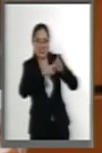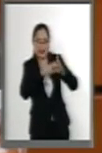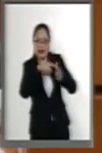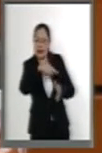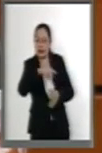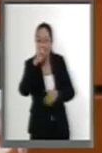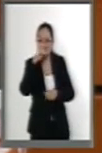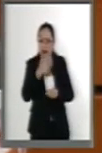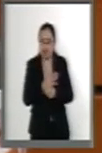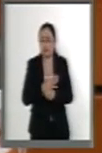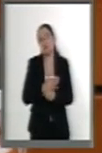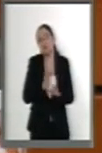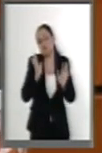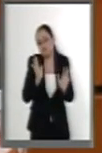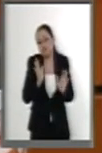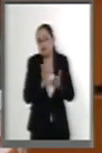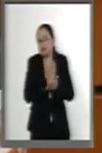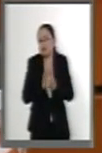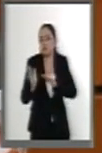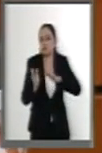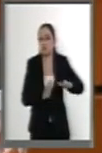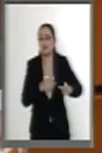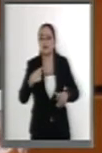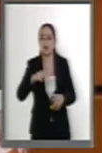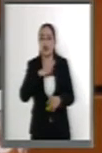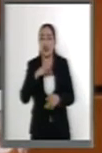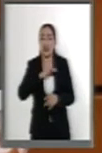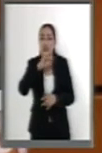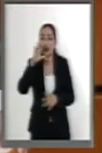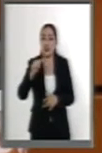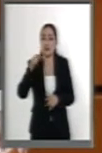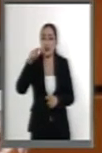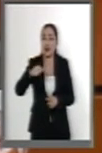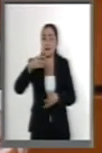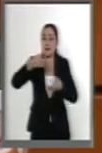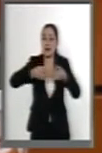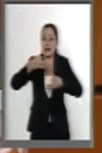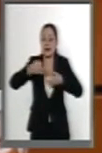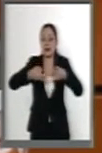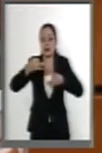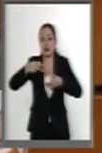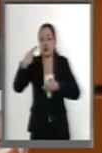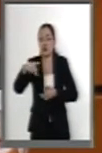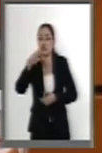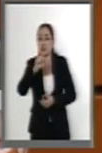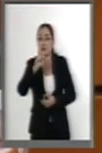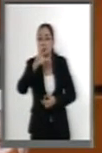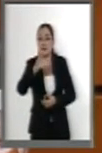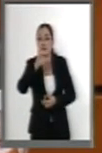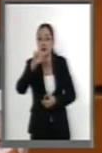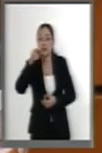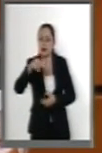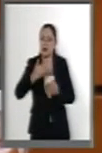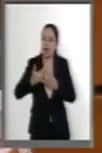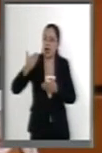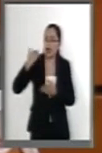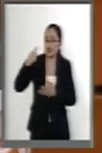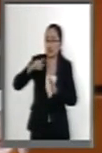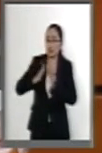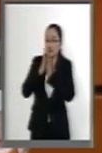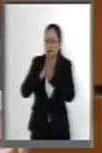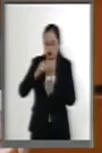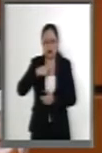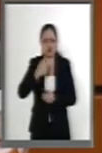despedirse en su fallido intento de ser ministro de la Secretaría de Corte de Justicia, yo expresé mi